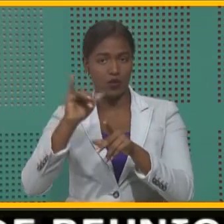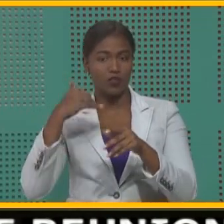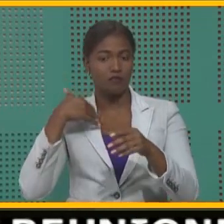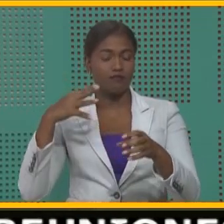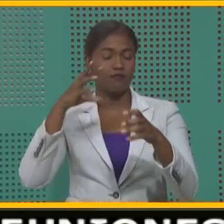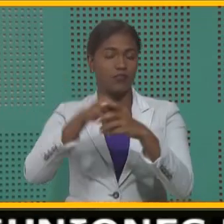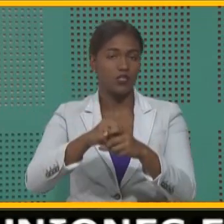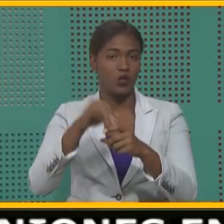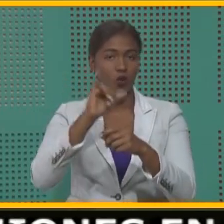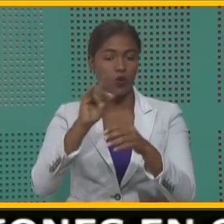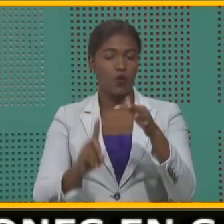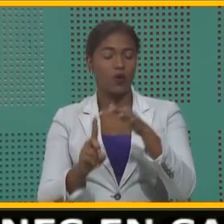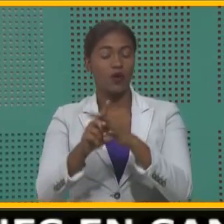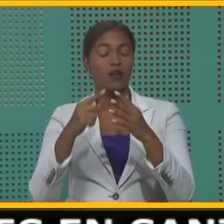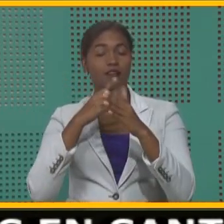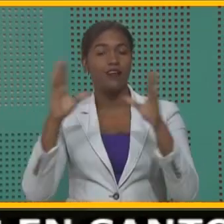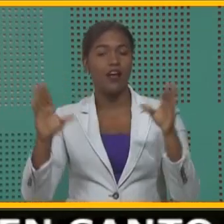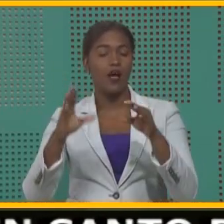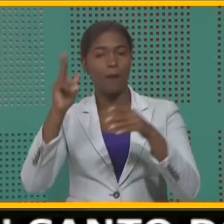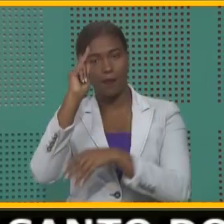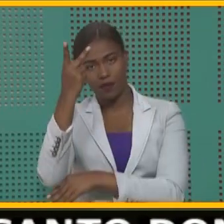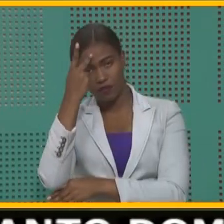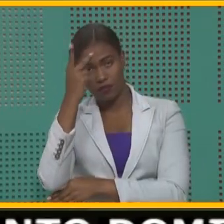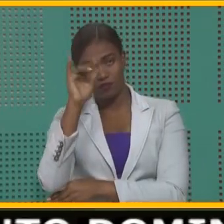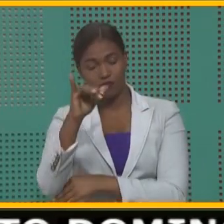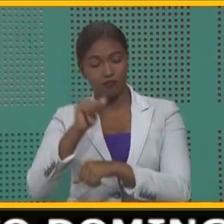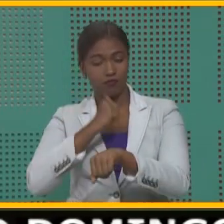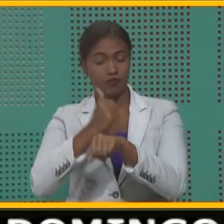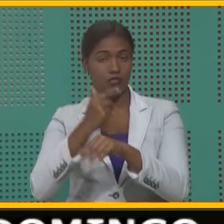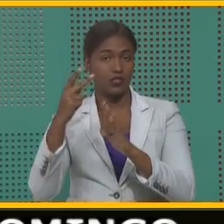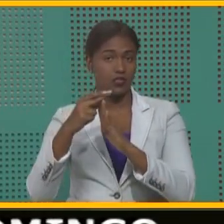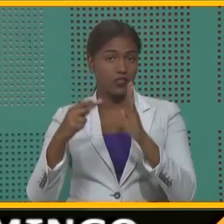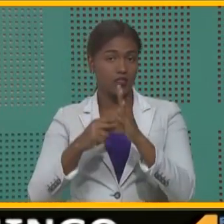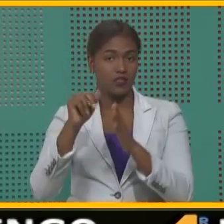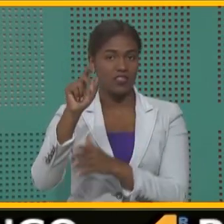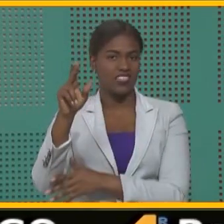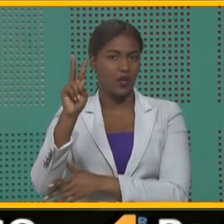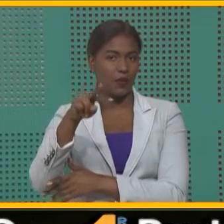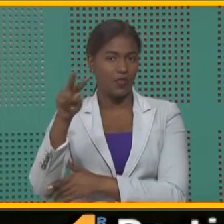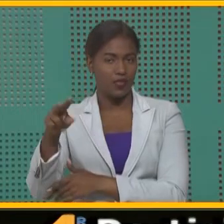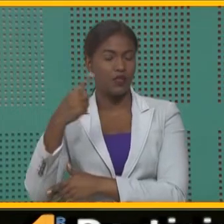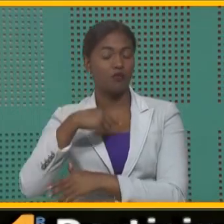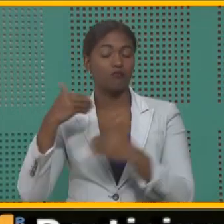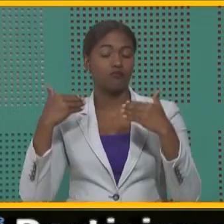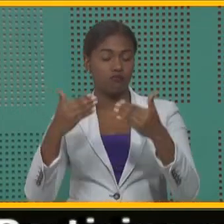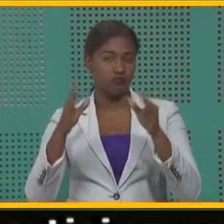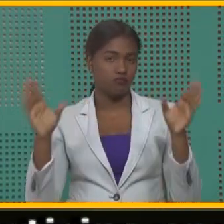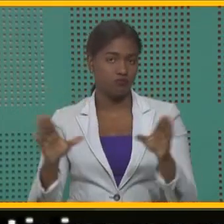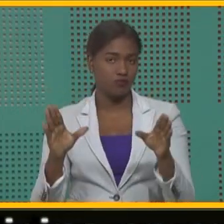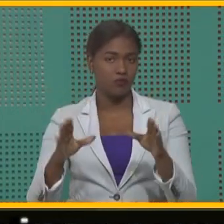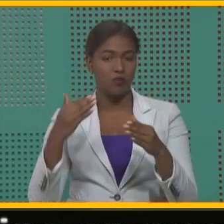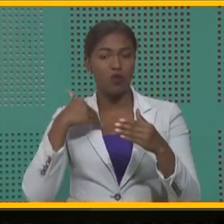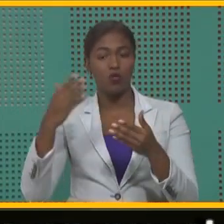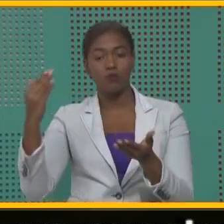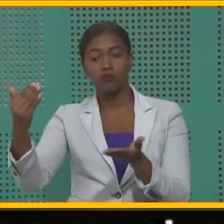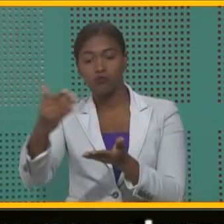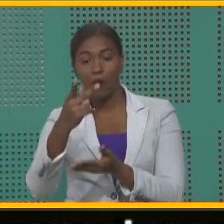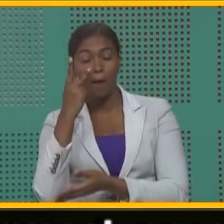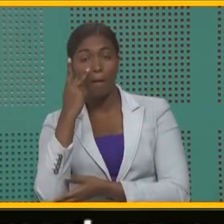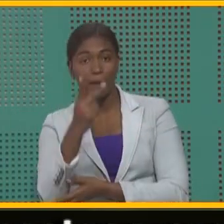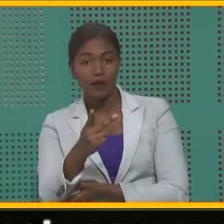incautarlo e incinerarlo en un acto público. Eso establece la ley en su artículo 22 y así lo realizamos. Hacemos las incautaciones,